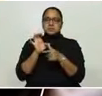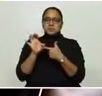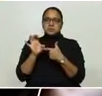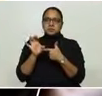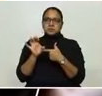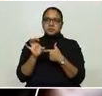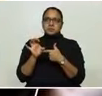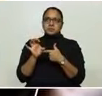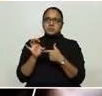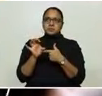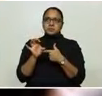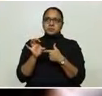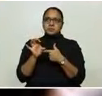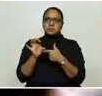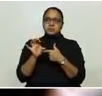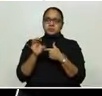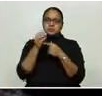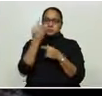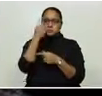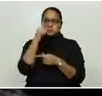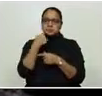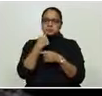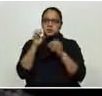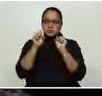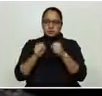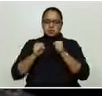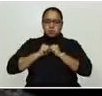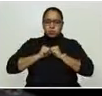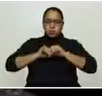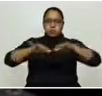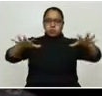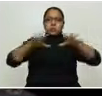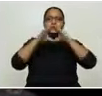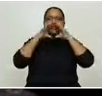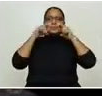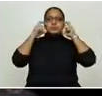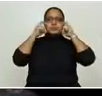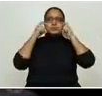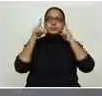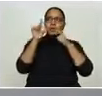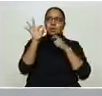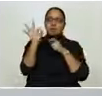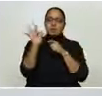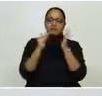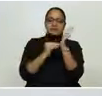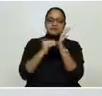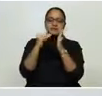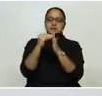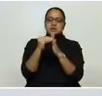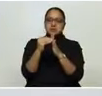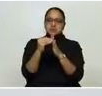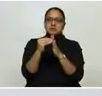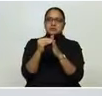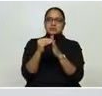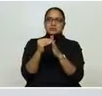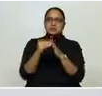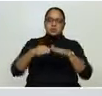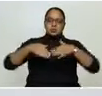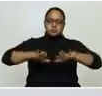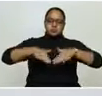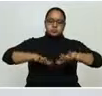contagios, para poder inundar ahí primero con esos 9 millones. No sale una prenda de la maquila